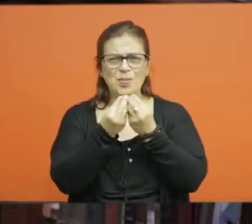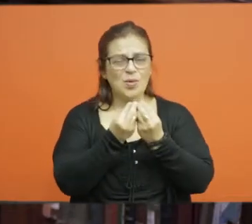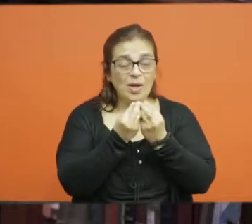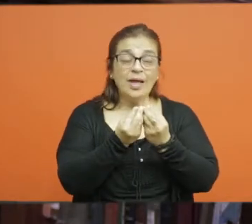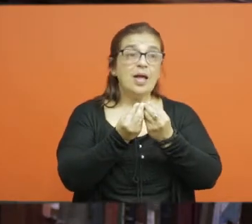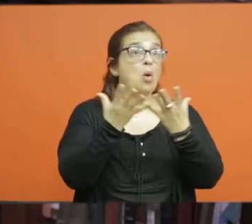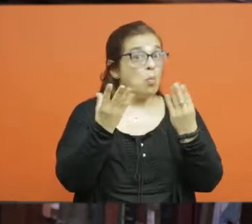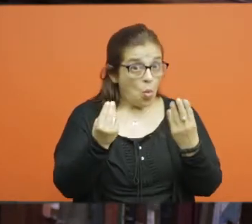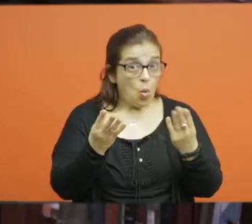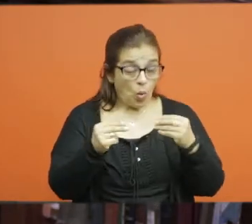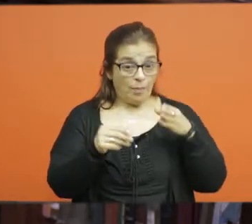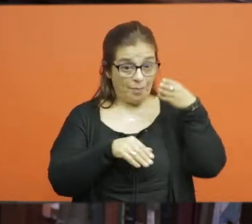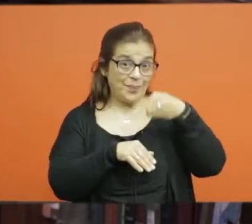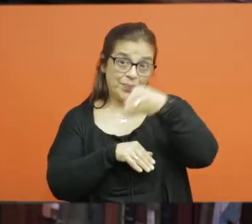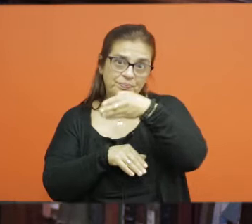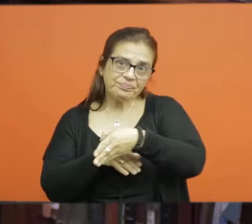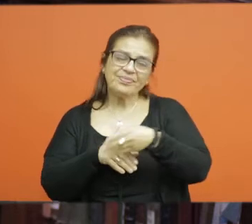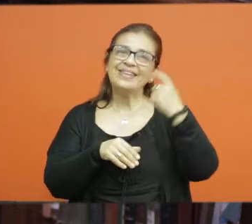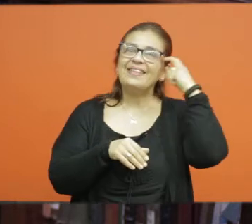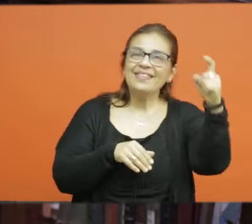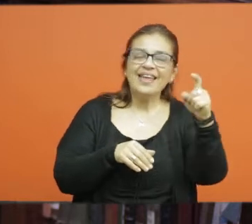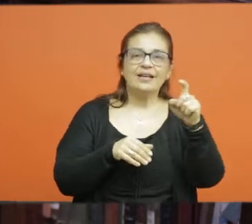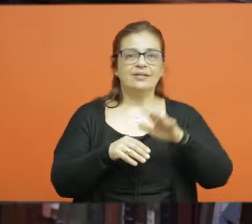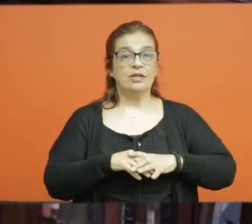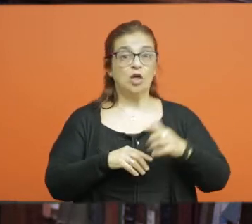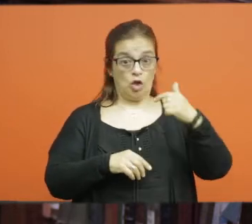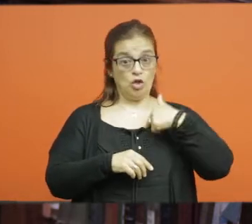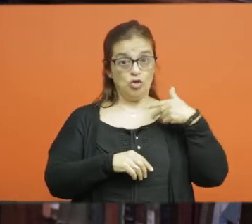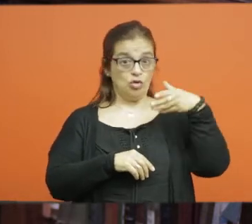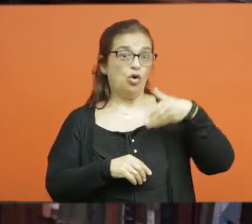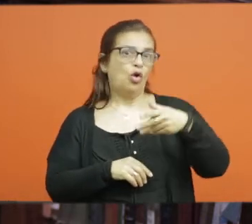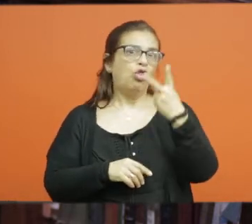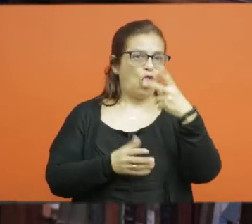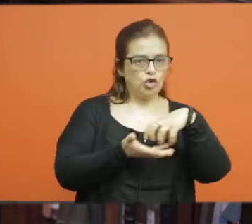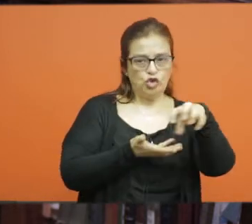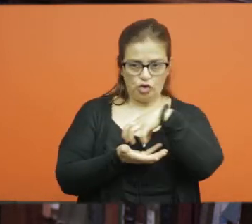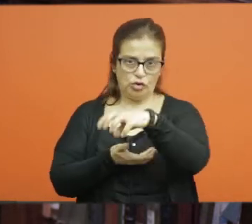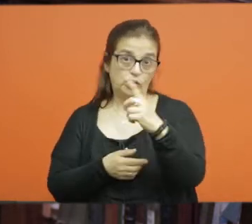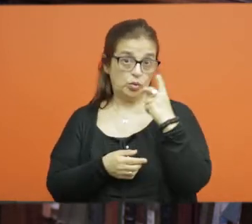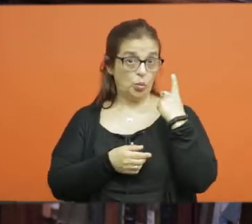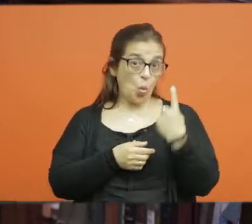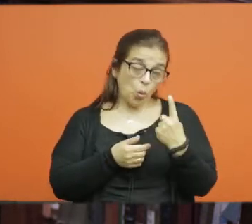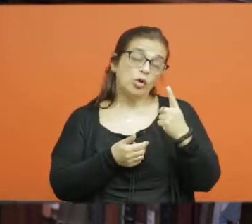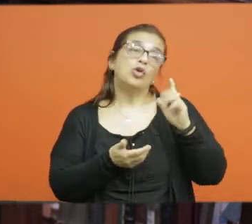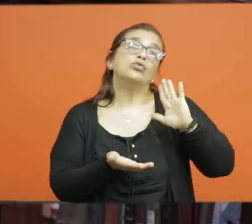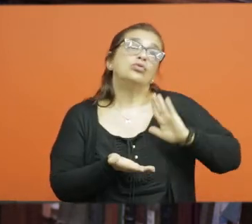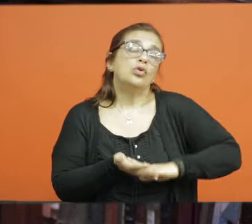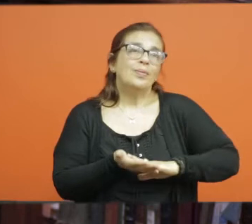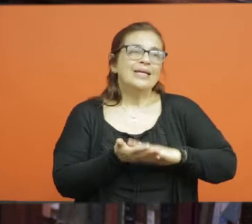Yo participo de dos ejes, uno de ellos tiene que ver con una preocupación sustantiva, que es